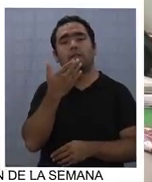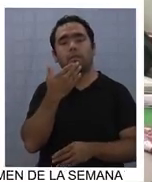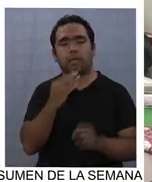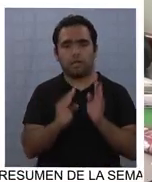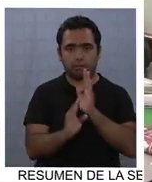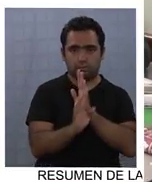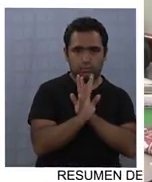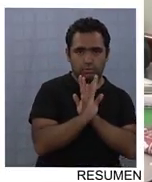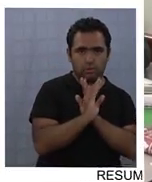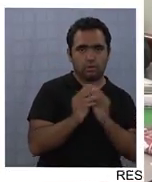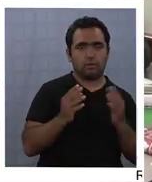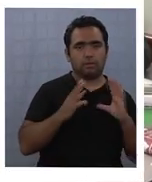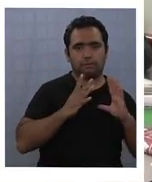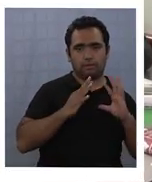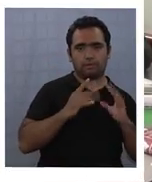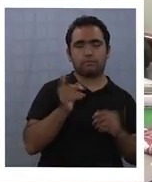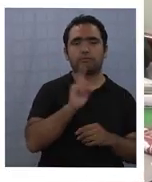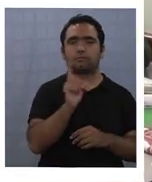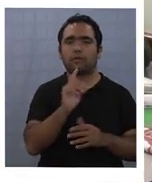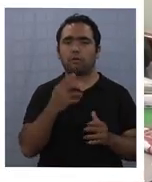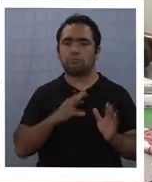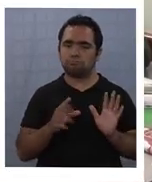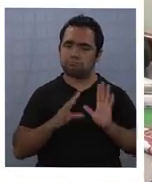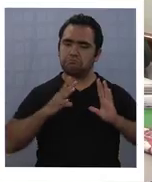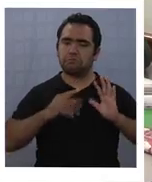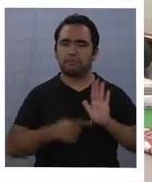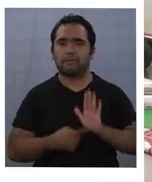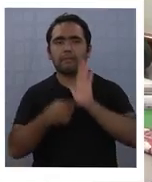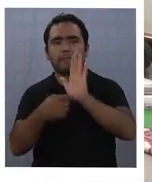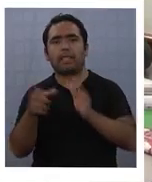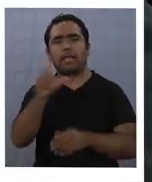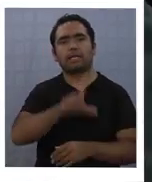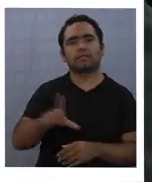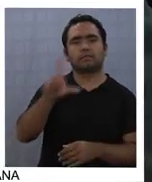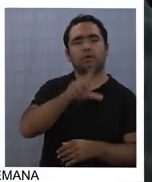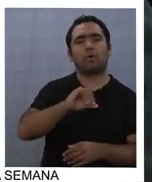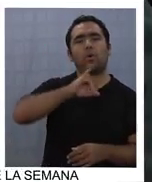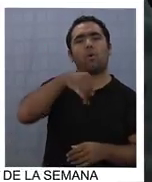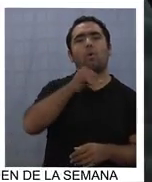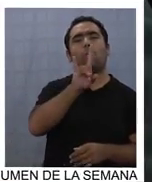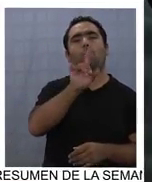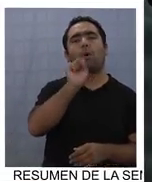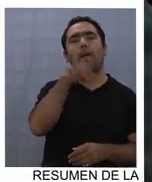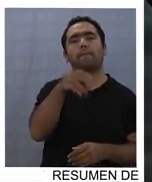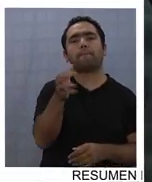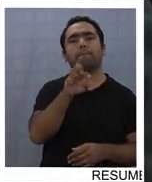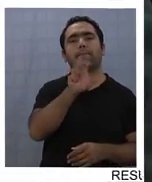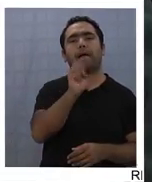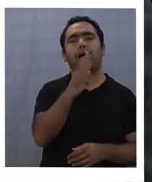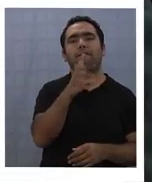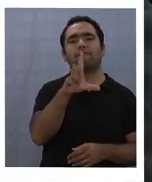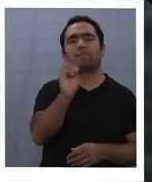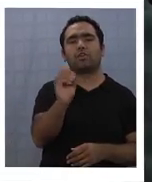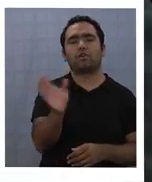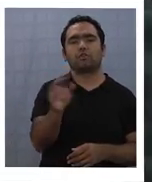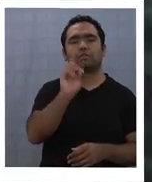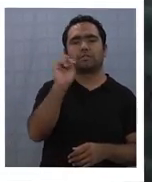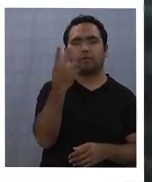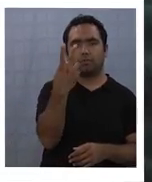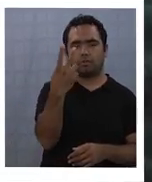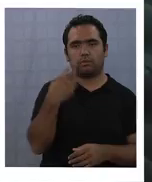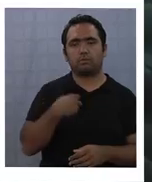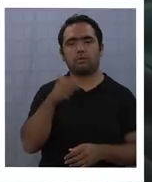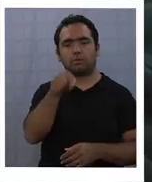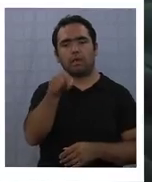satisfacción al conocer los buenos resultados obtenidos por el Liceo Juan Pablo II de Alto Ospicio, donde la Fundación colabora.